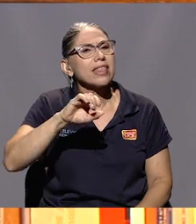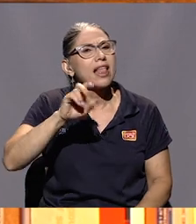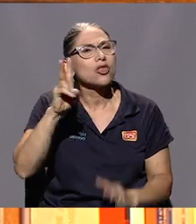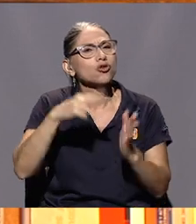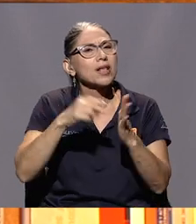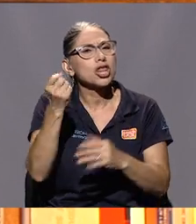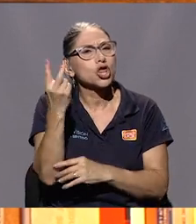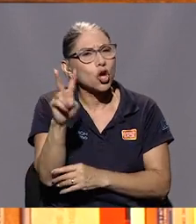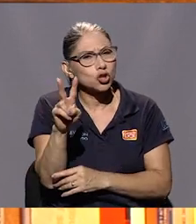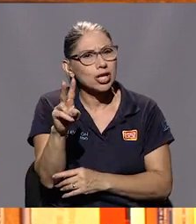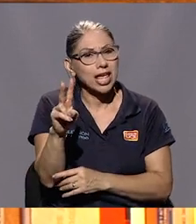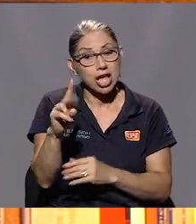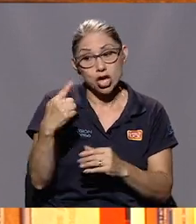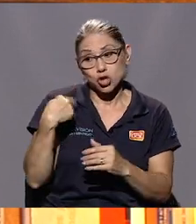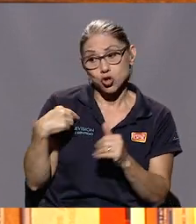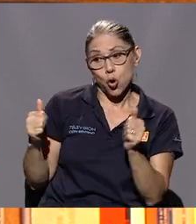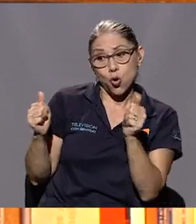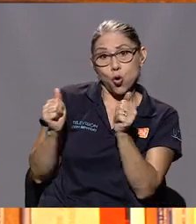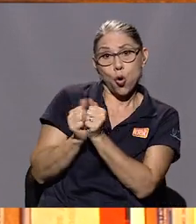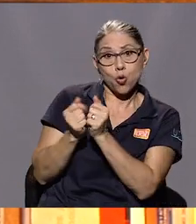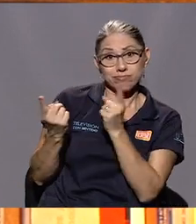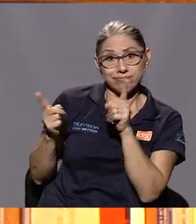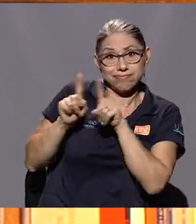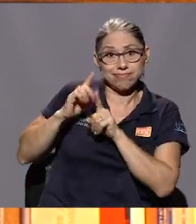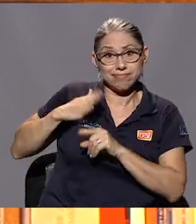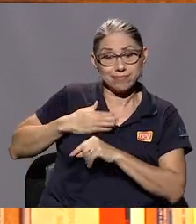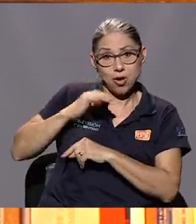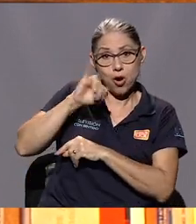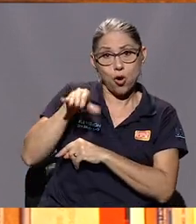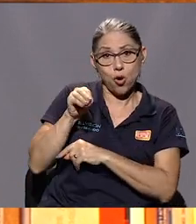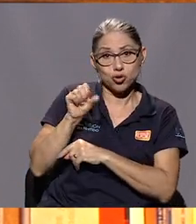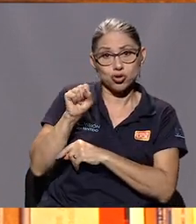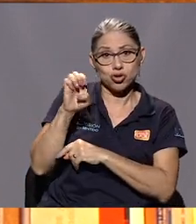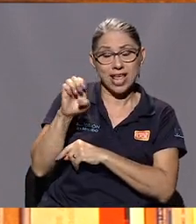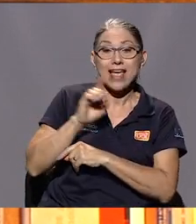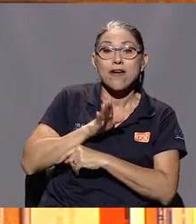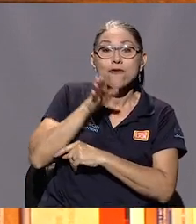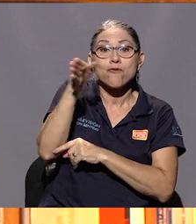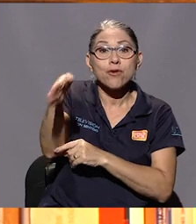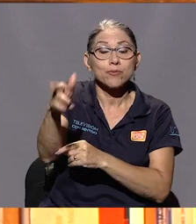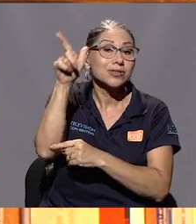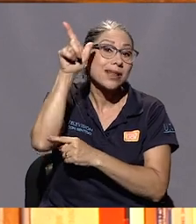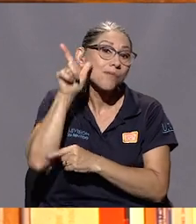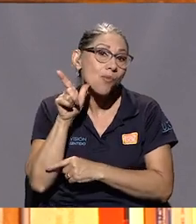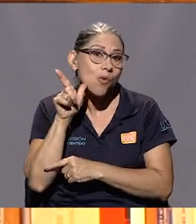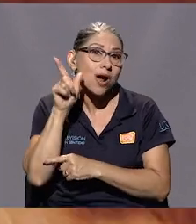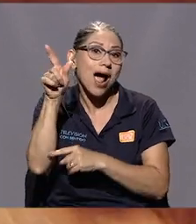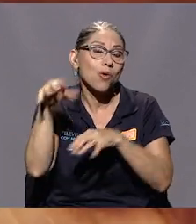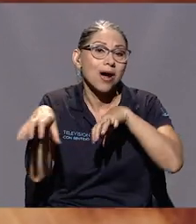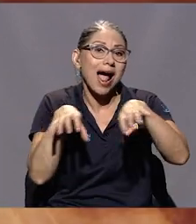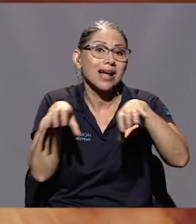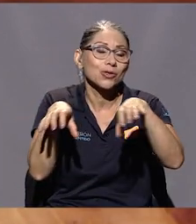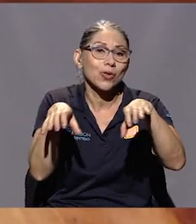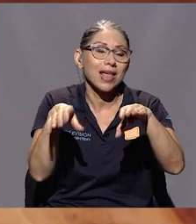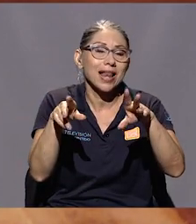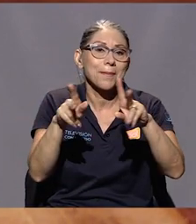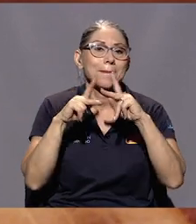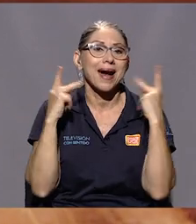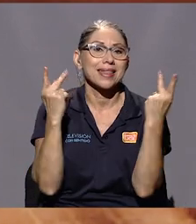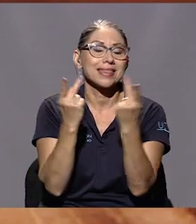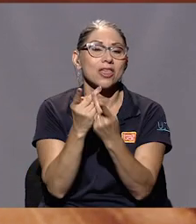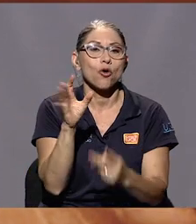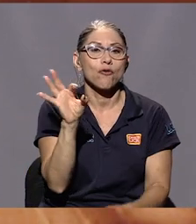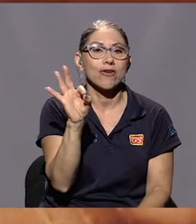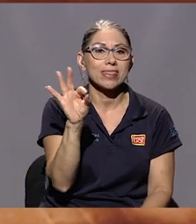del 2012, yo me fui con José a un acto que había del partido Frente Amplio en Limón Centro. Me